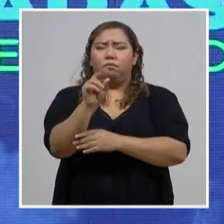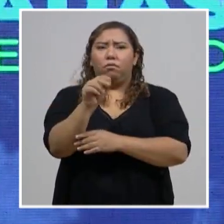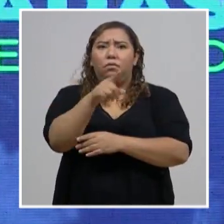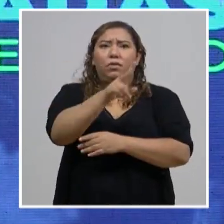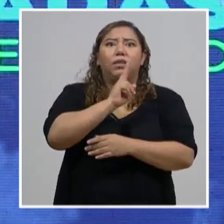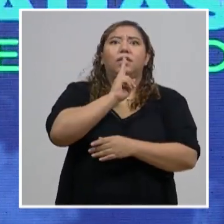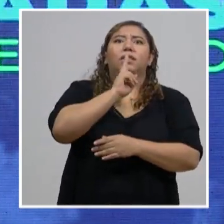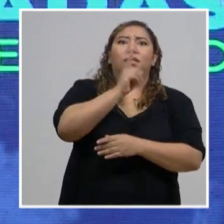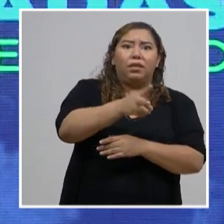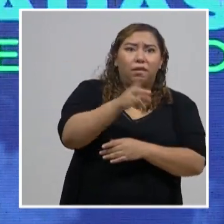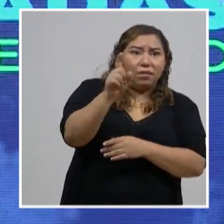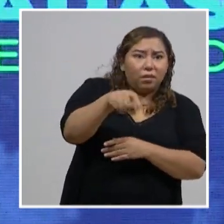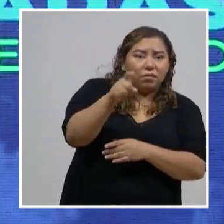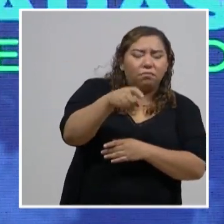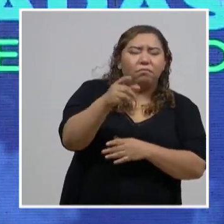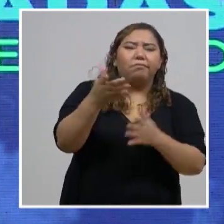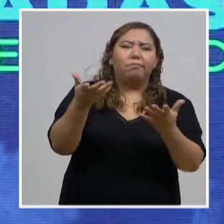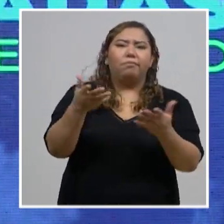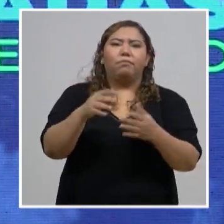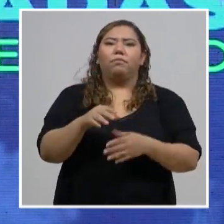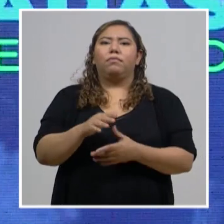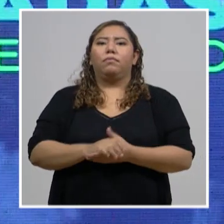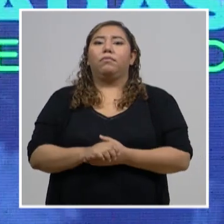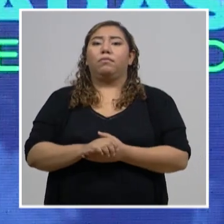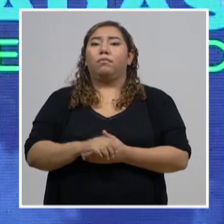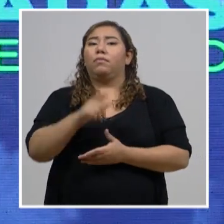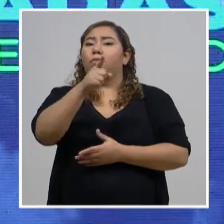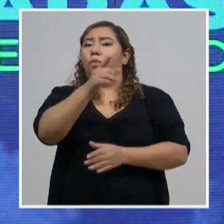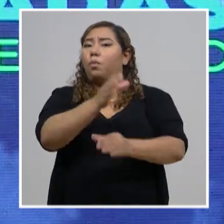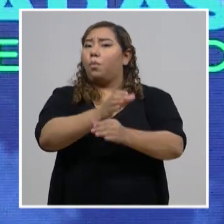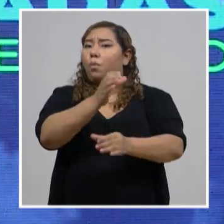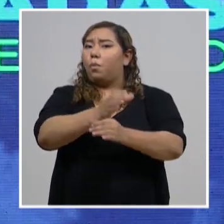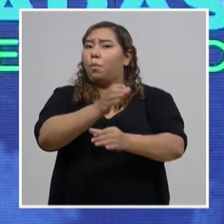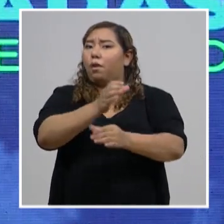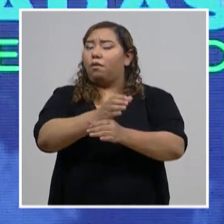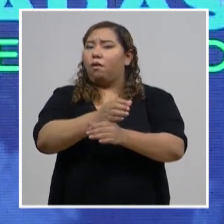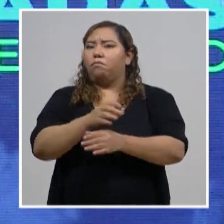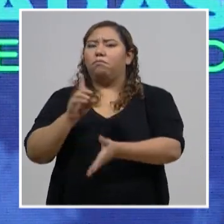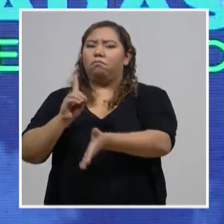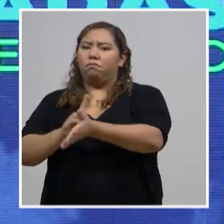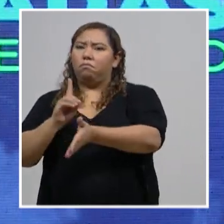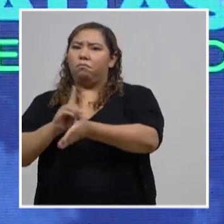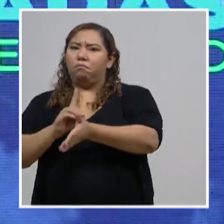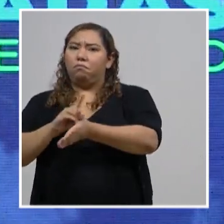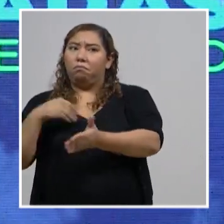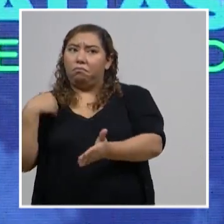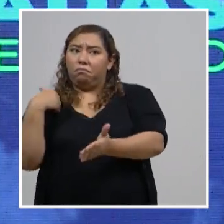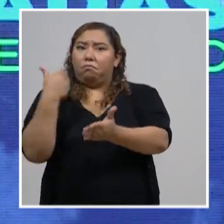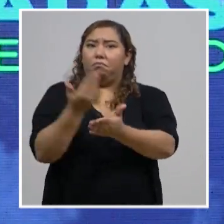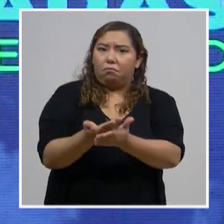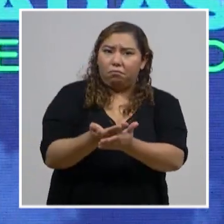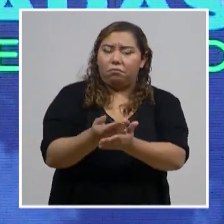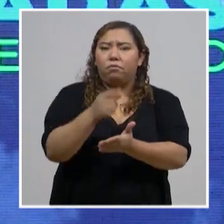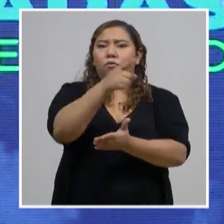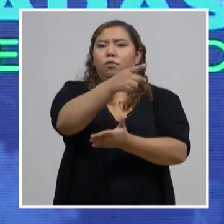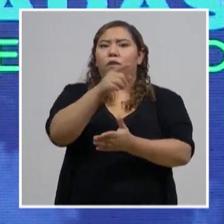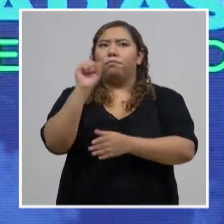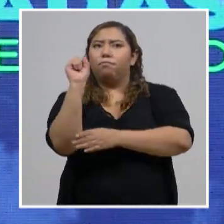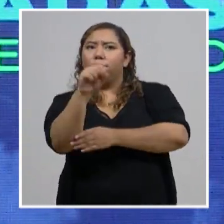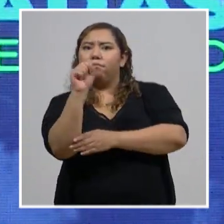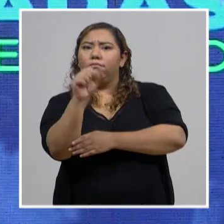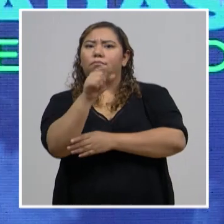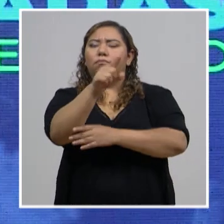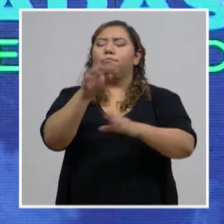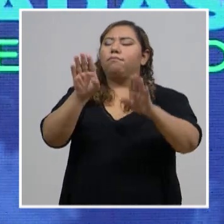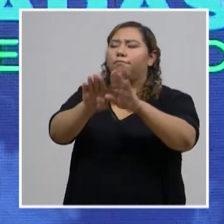necesidad que salga. No salga a arriesgar su salud y la de su familia. Abra las puertas a los médicos que le estarán atendiendo en las